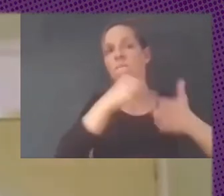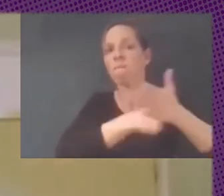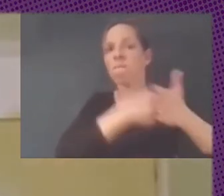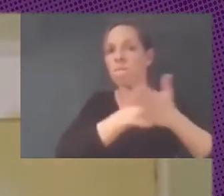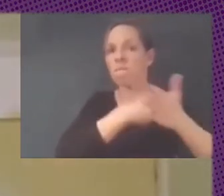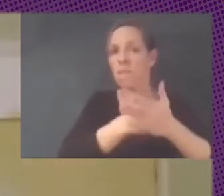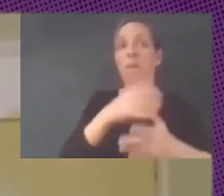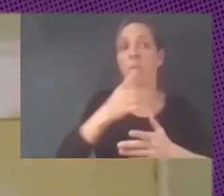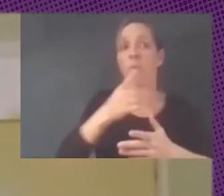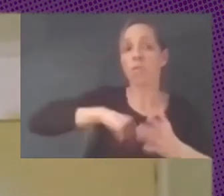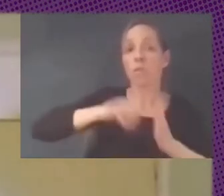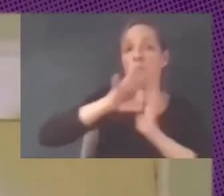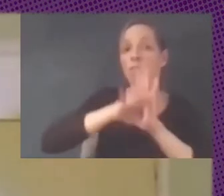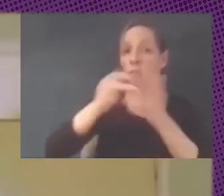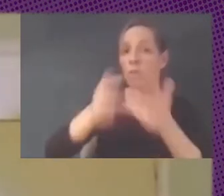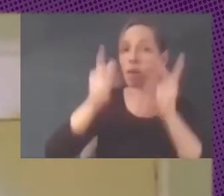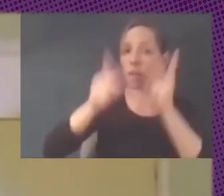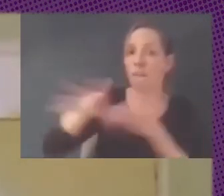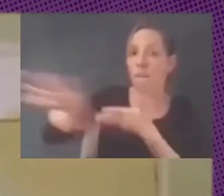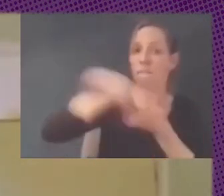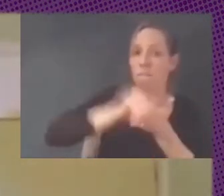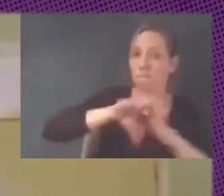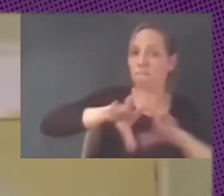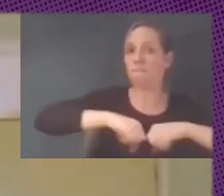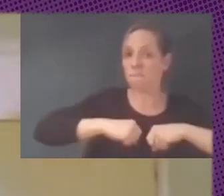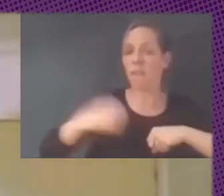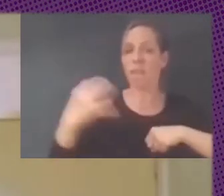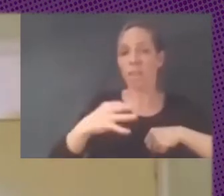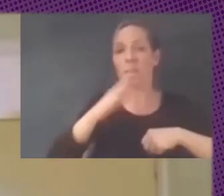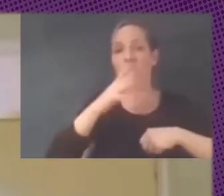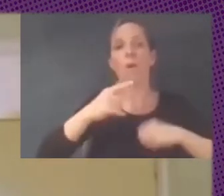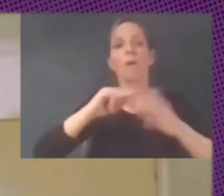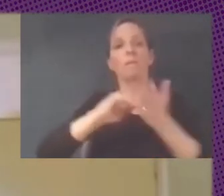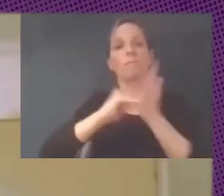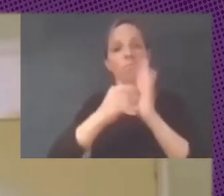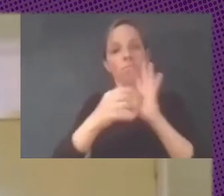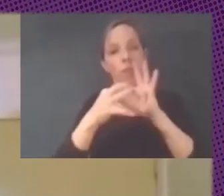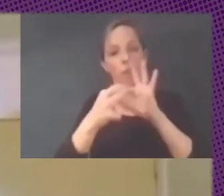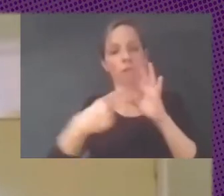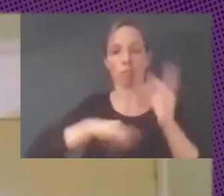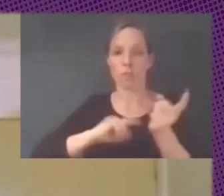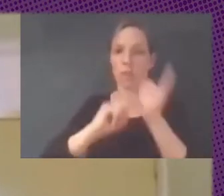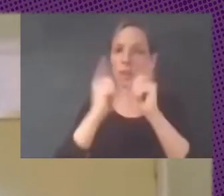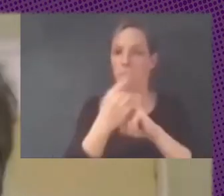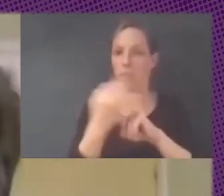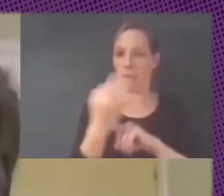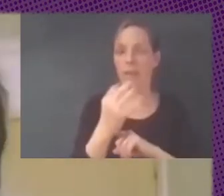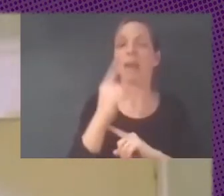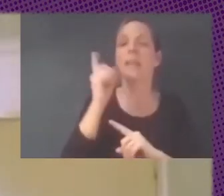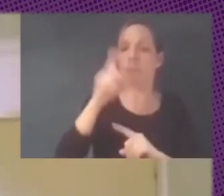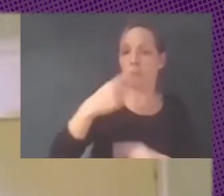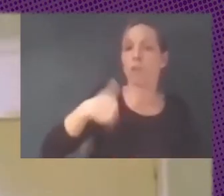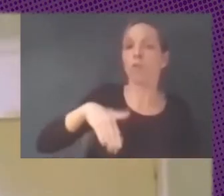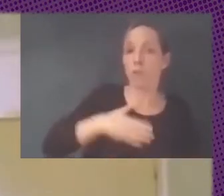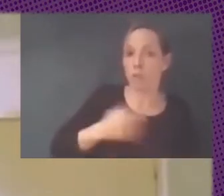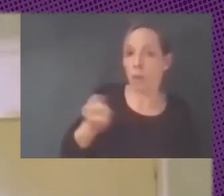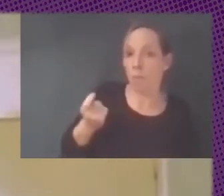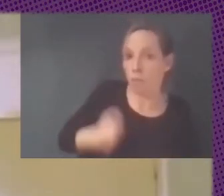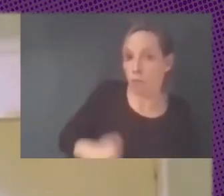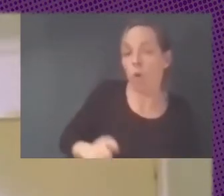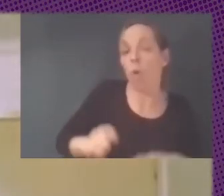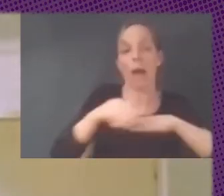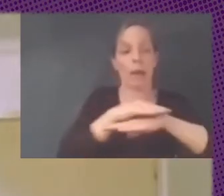cambiar nuestra relación con la tecnología para incluso nuestra protección de Estado de